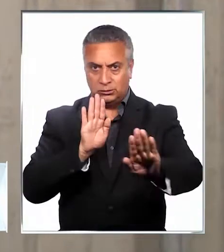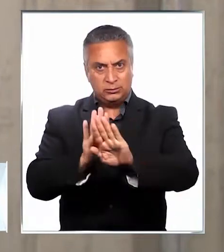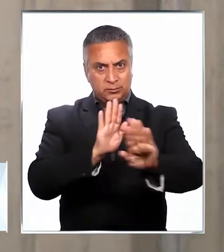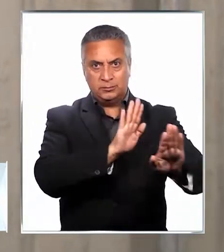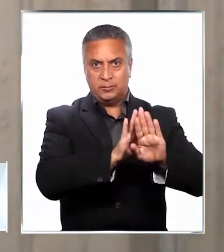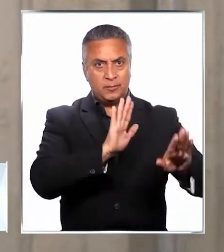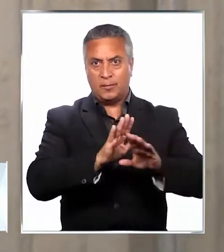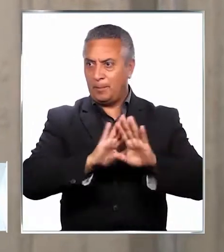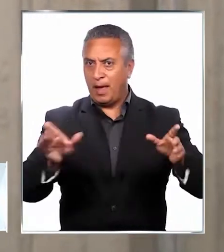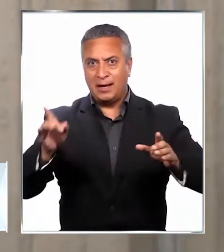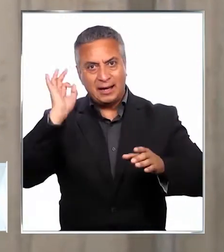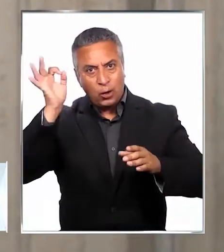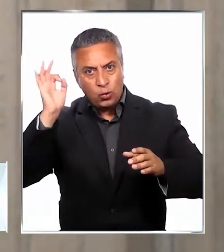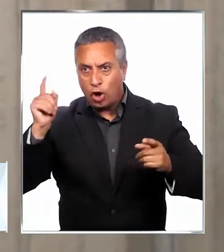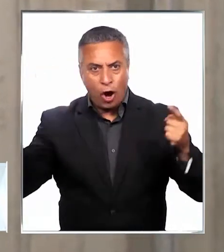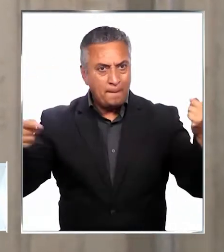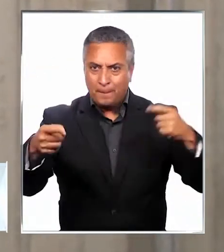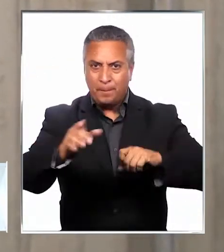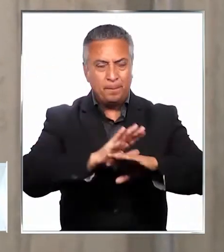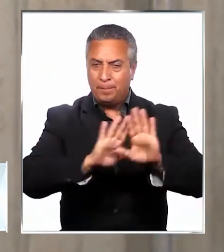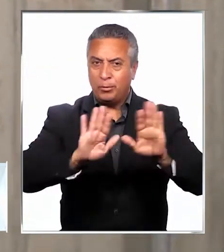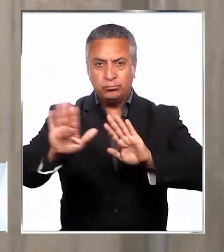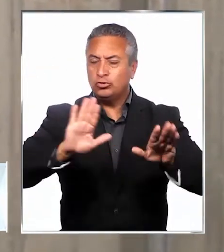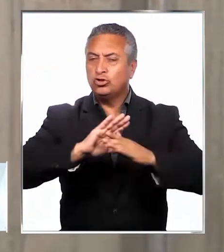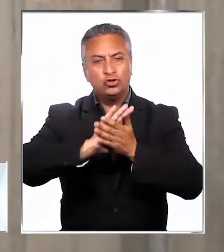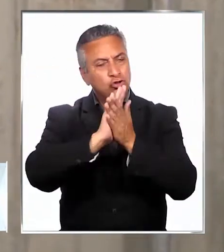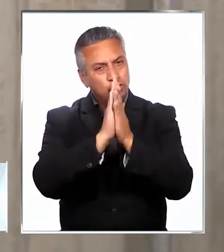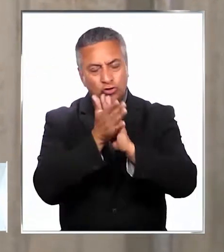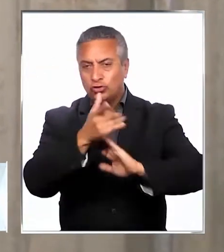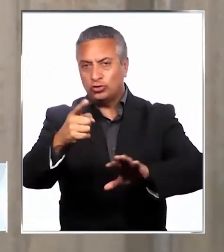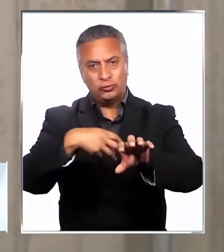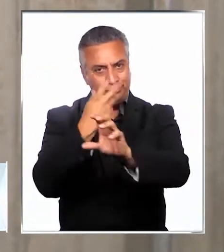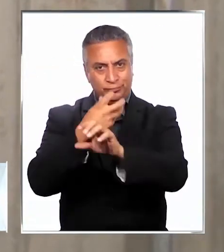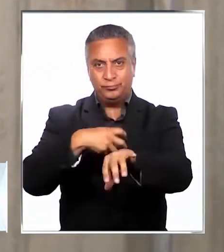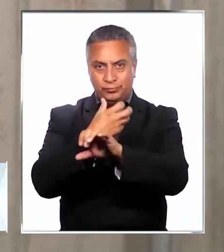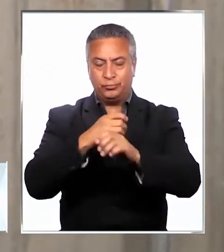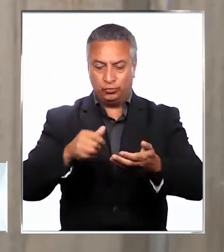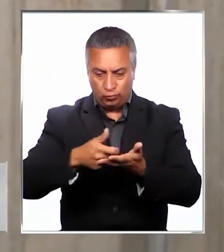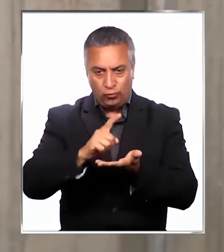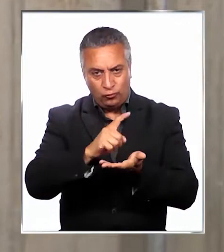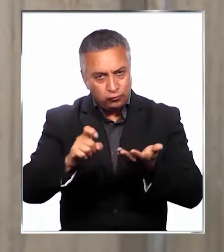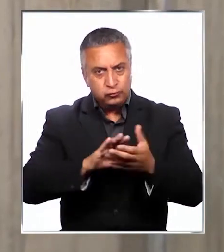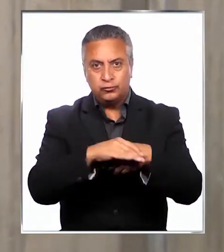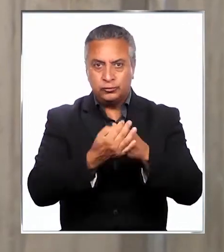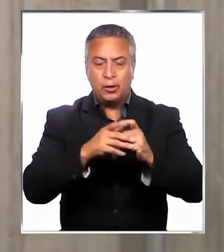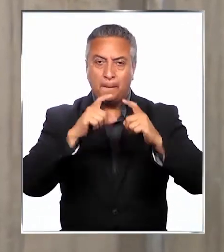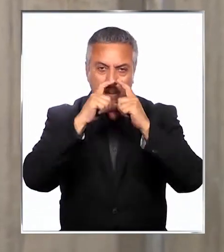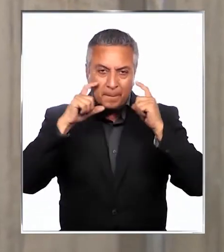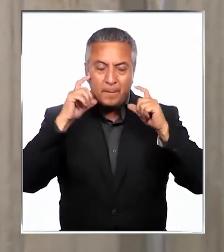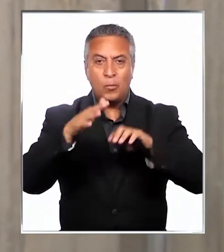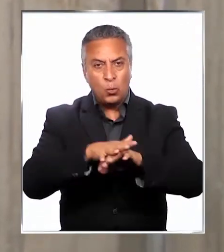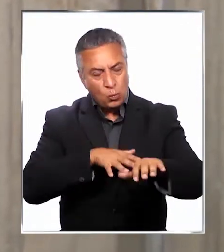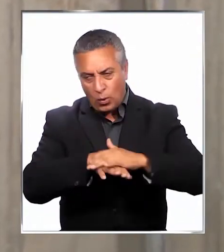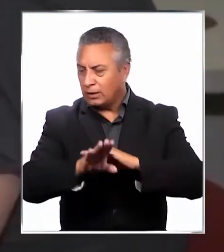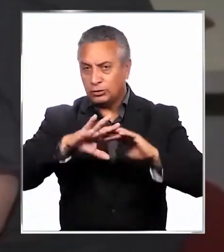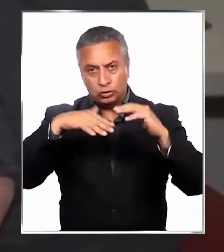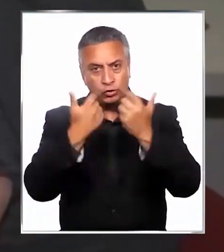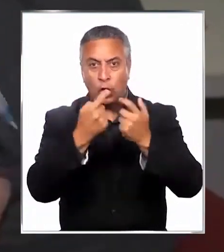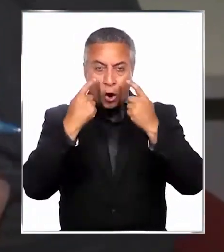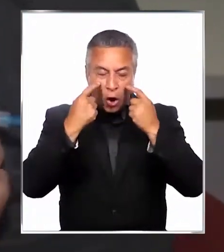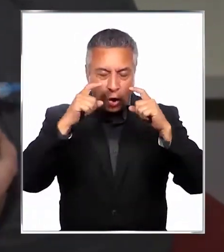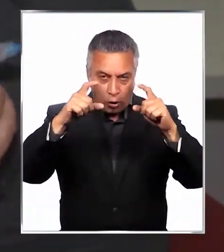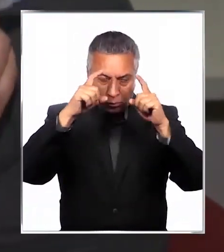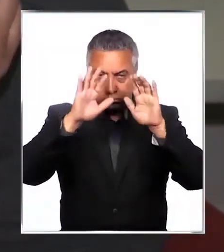distanciamiento, eliminamos reuniones presenciales, hacemos todo por team, uso de alcohol, lavado de manos, mascarillas, guantes, Todas las